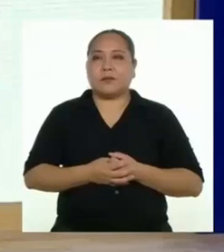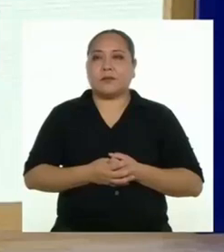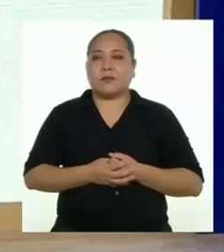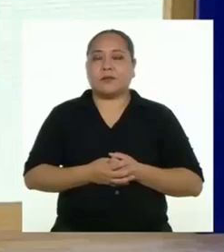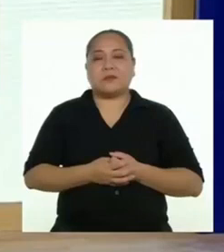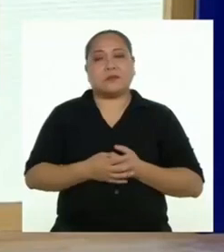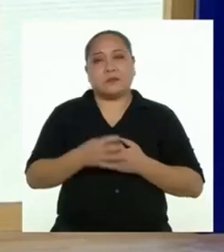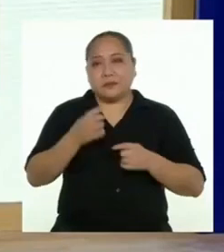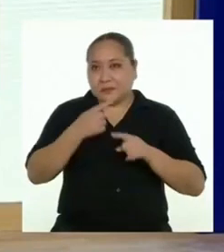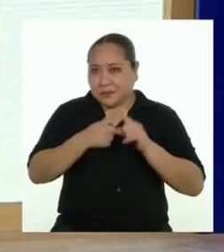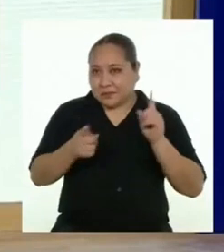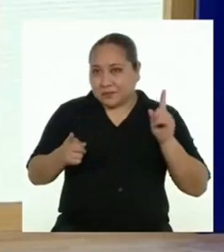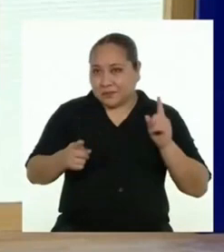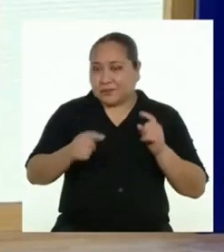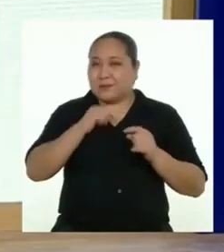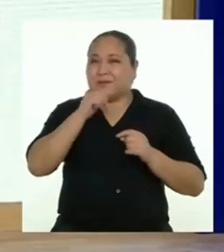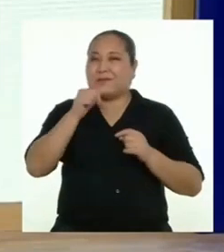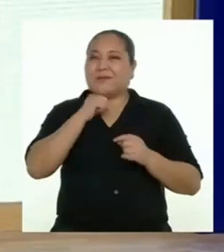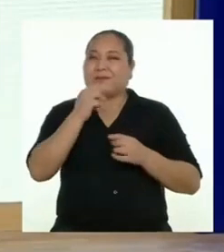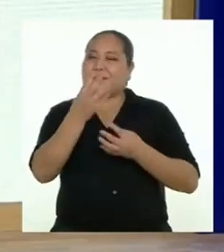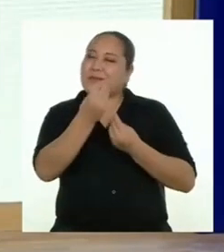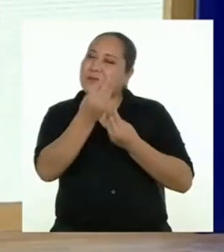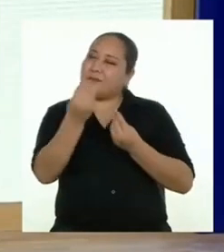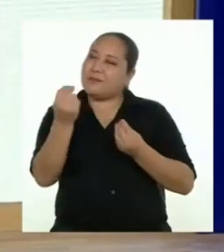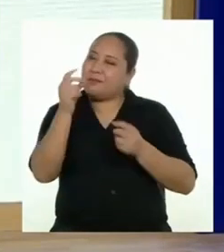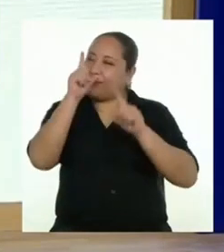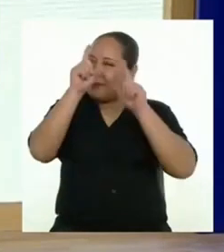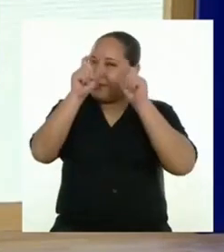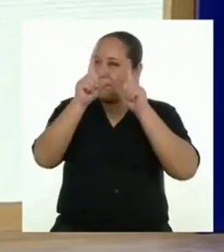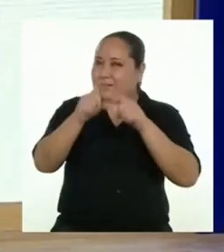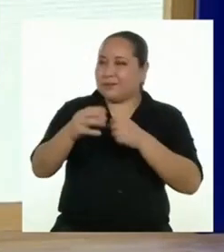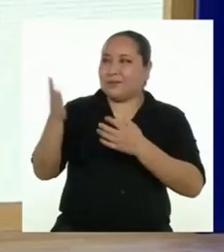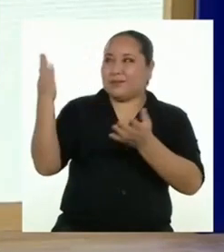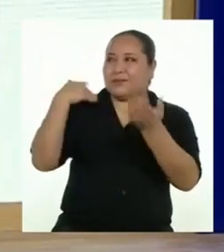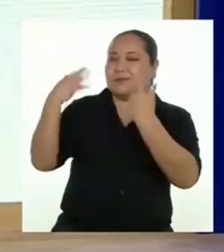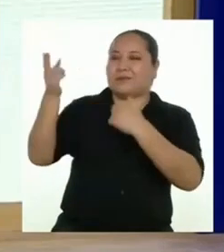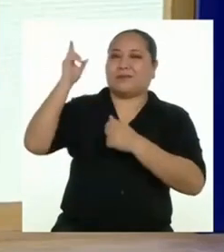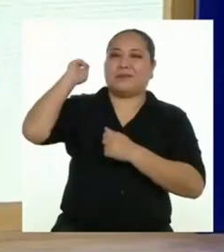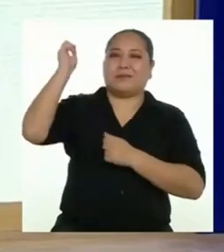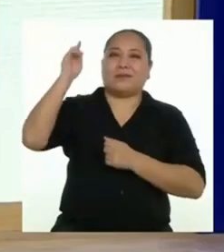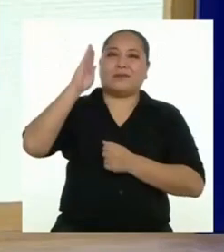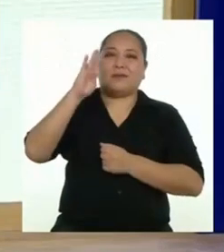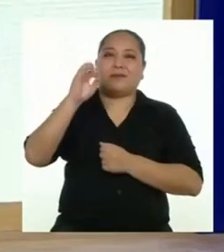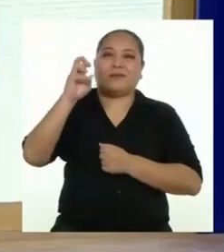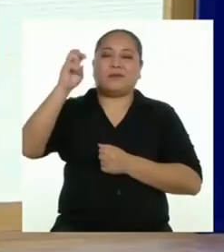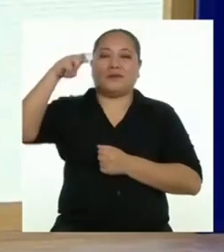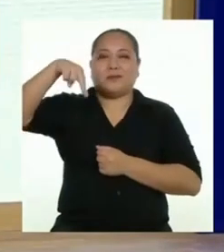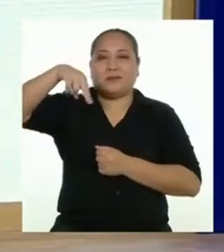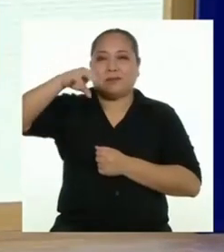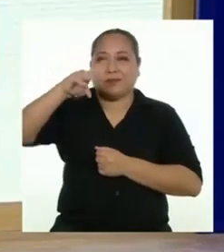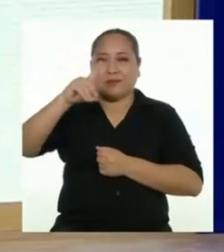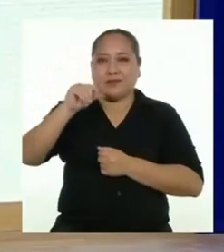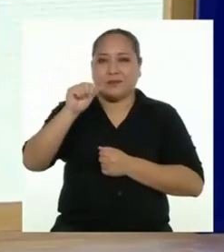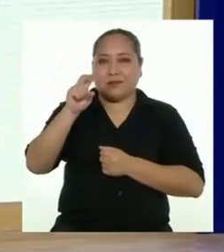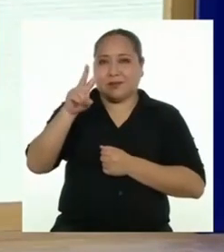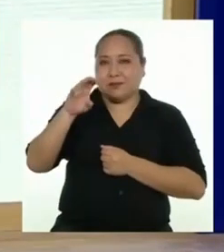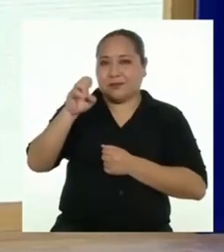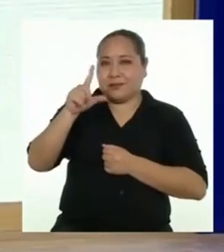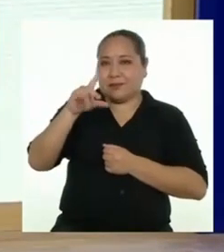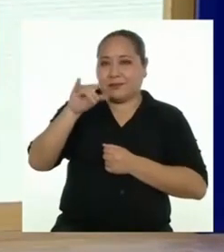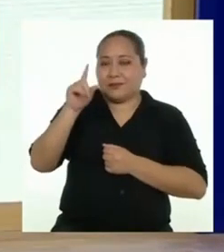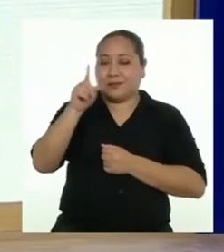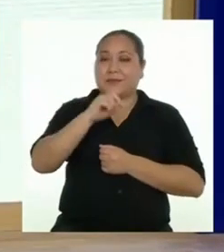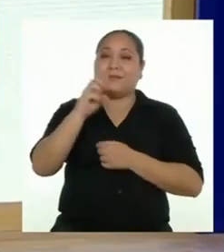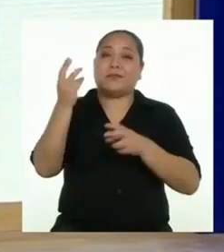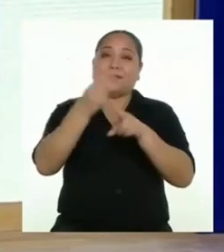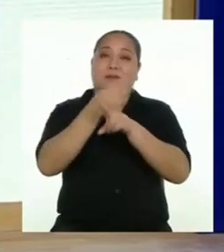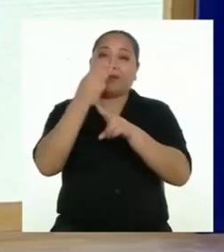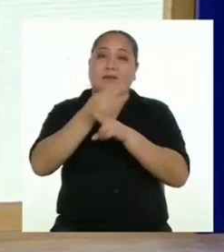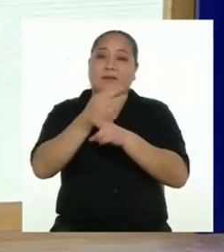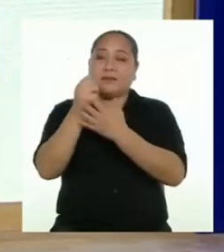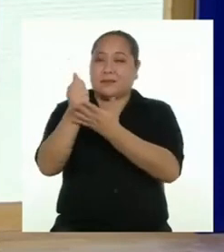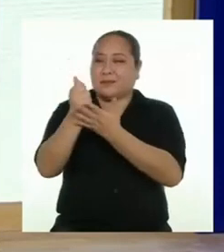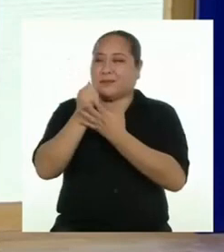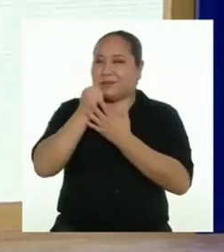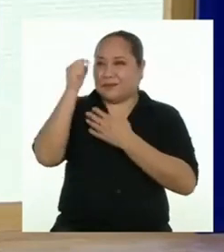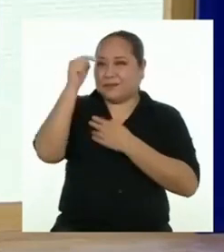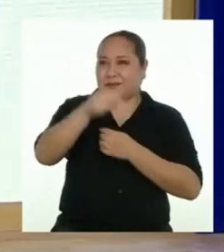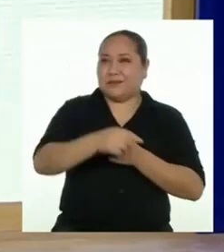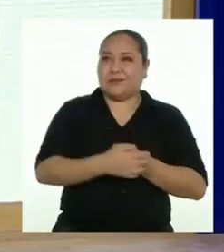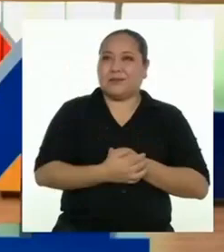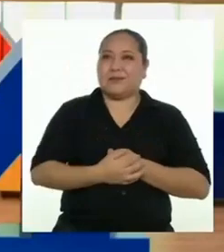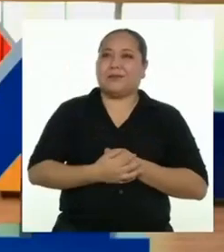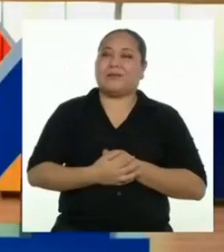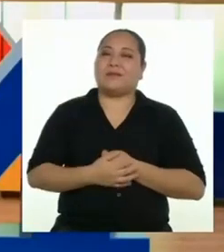Pero aún quedan muchas preguntas, así que llamaré a nuestra profesora Brenda Vélez de Matemática para que me dé una mano con esto.